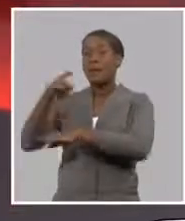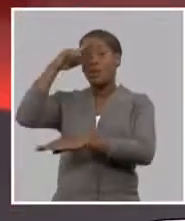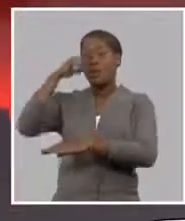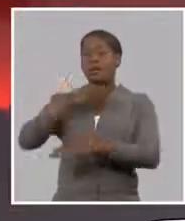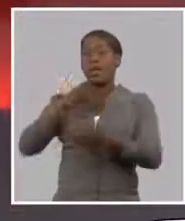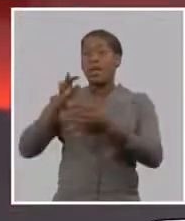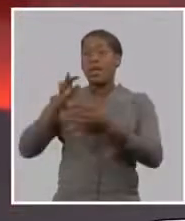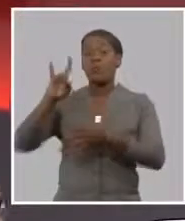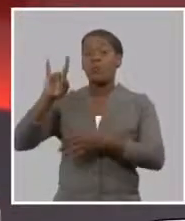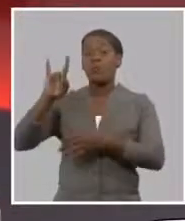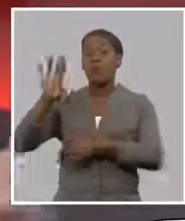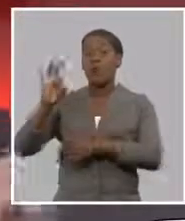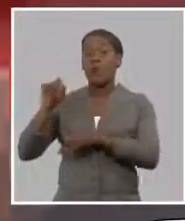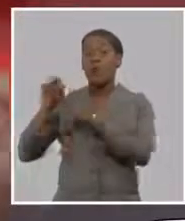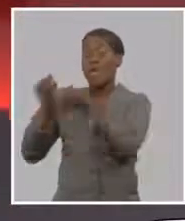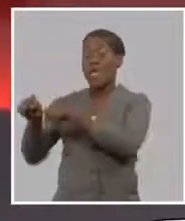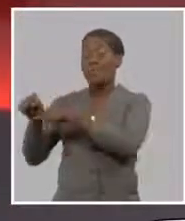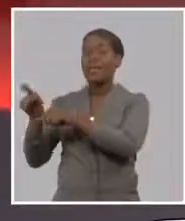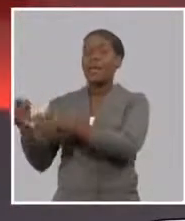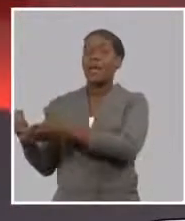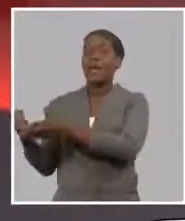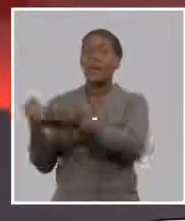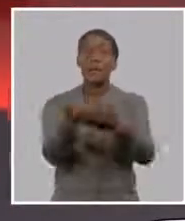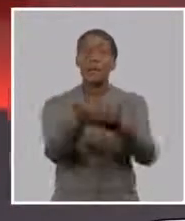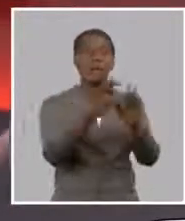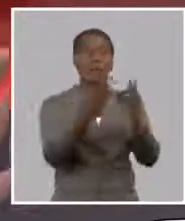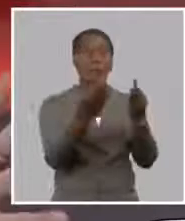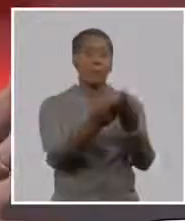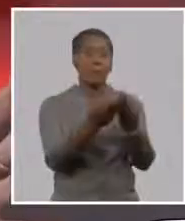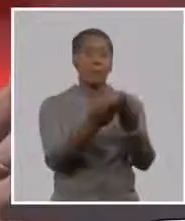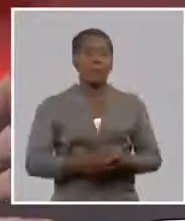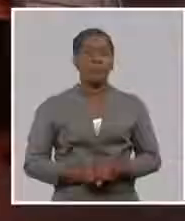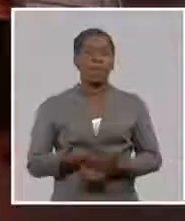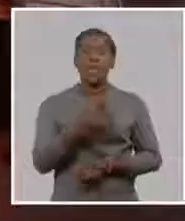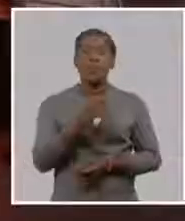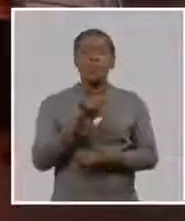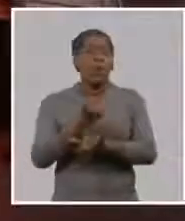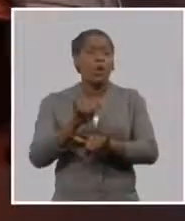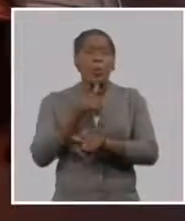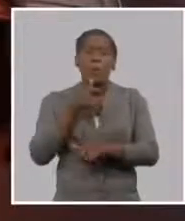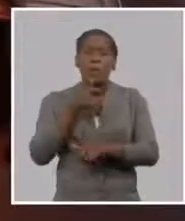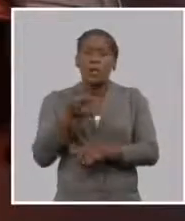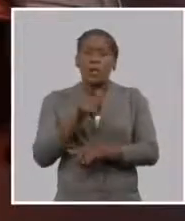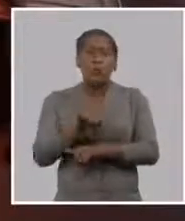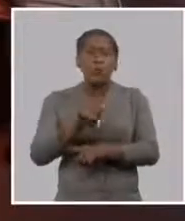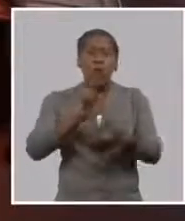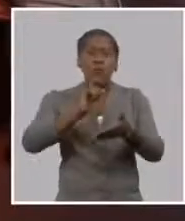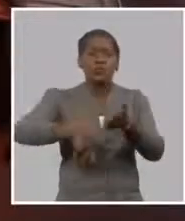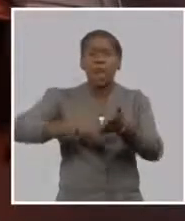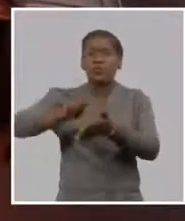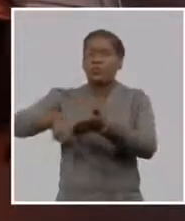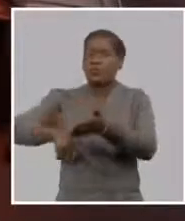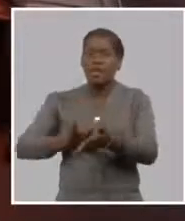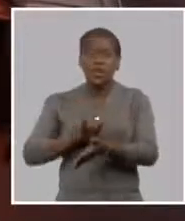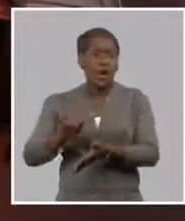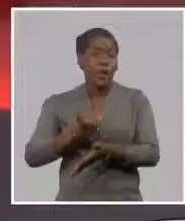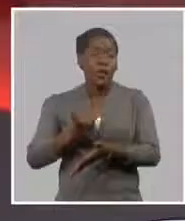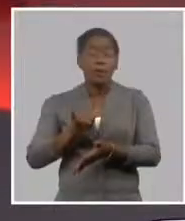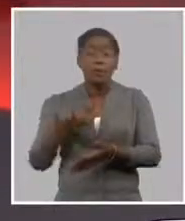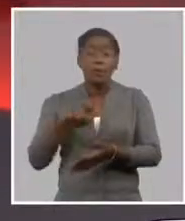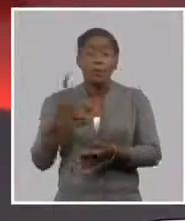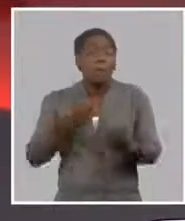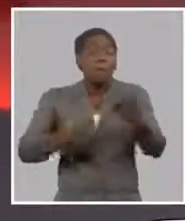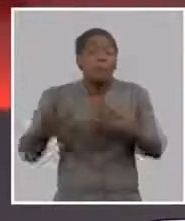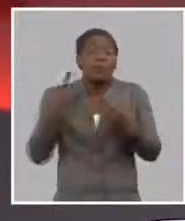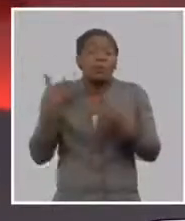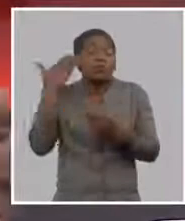flexibilizado de manera tal que es una negociación entre el productor y nosotros el seguro es un contrato pero un contrato negociable en la literatura dice que es un contrato de